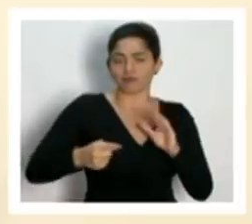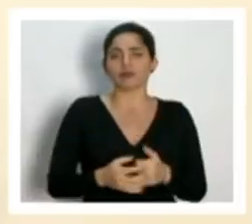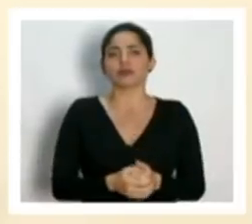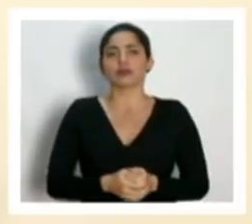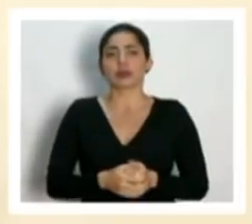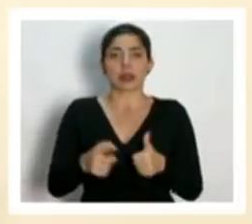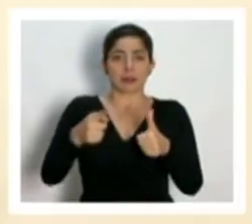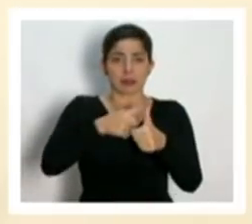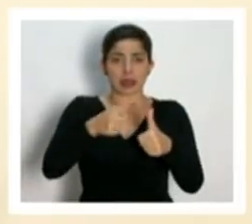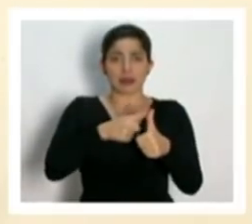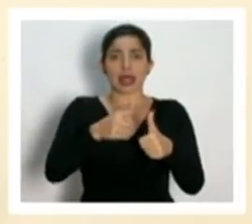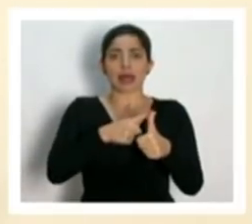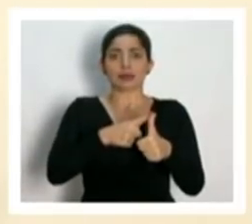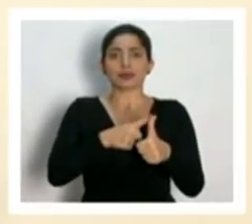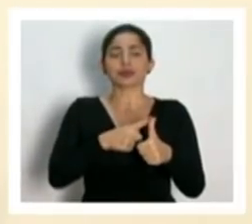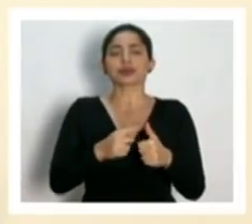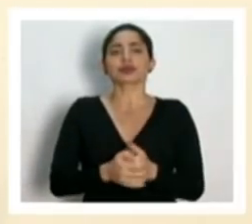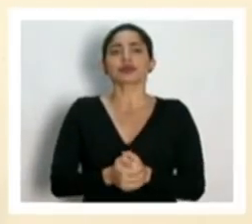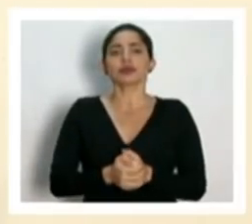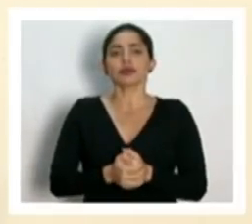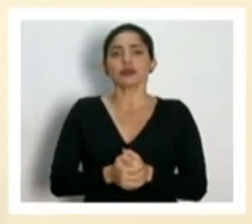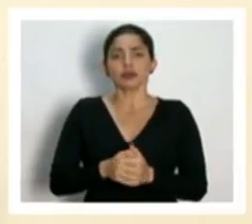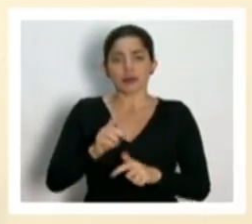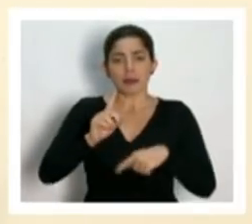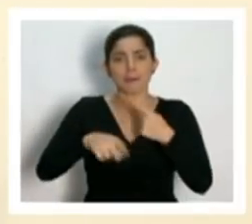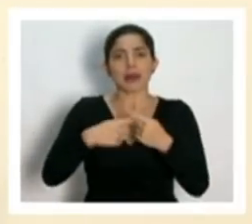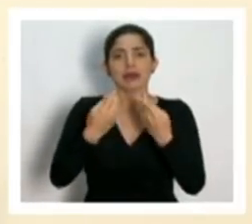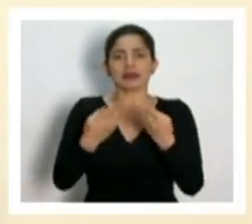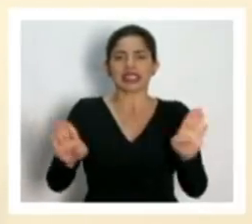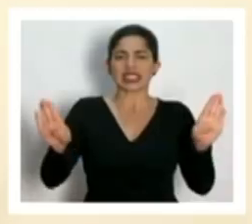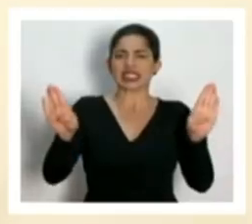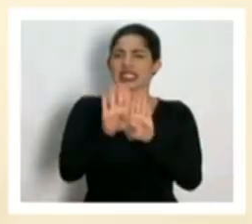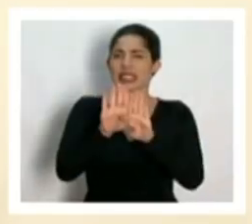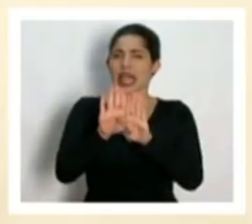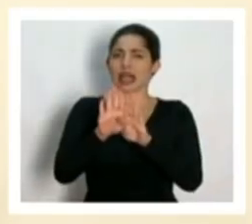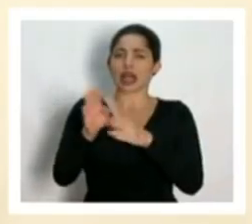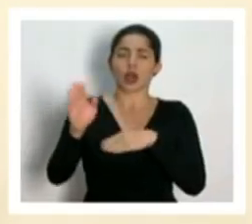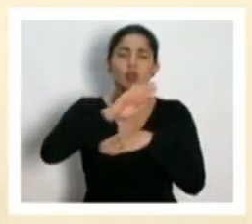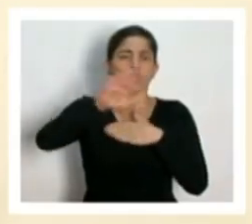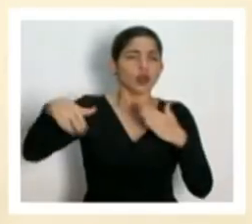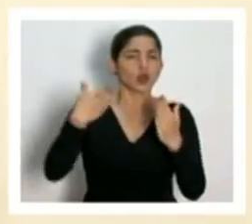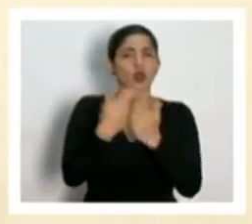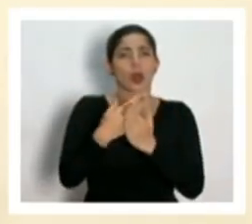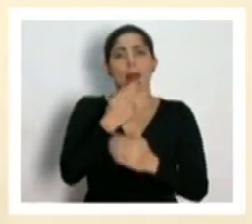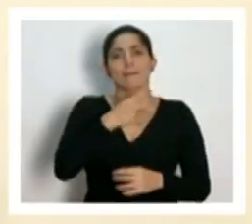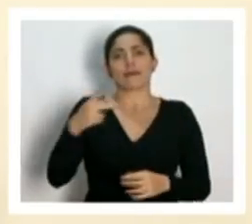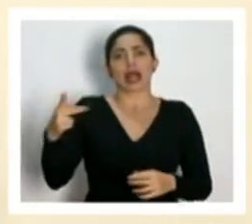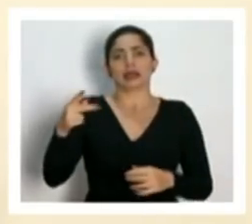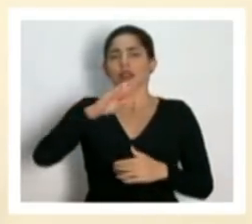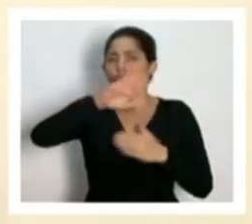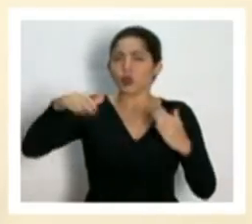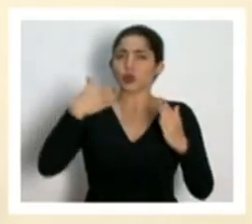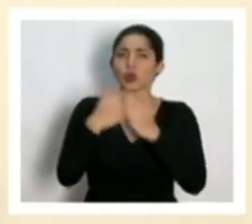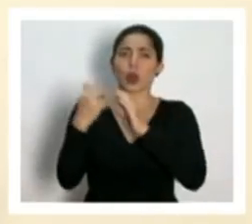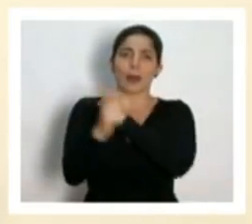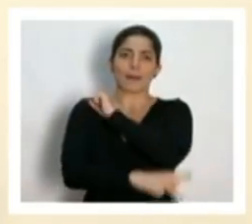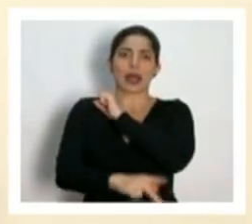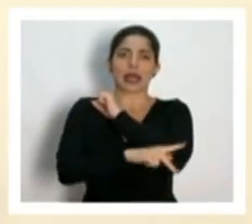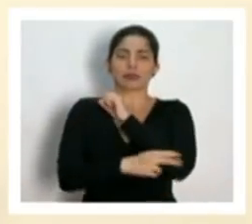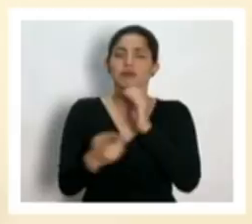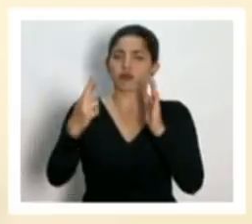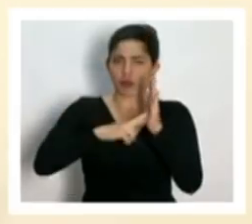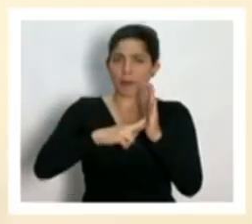Uno, se avanzará con el cierre total de playas en todo el país. Tres, repito,